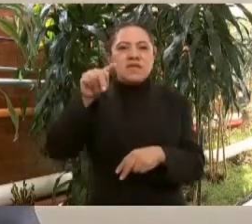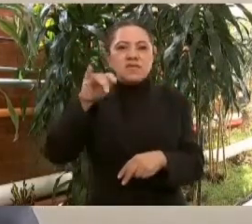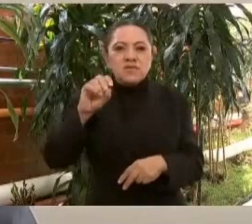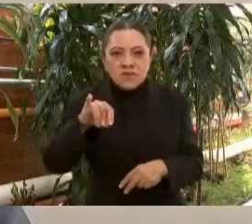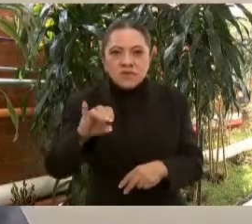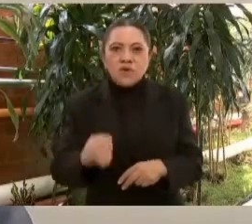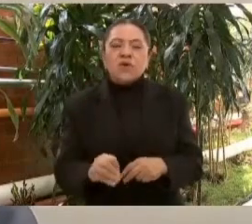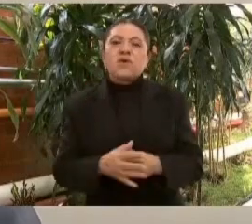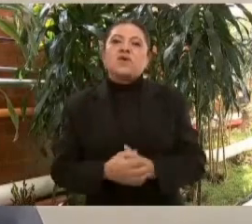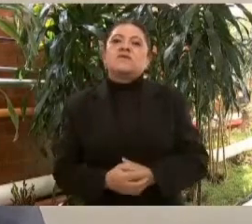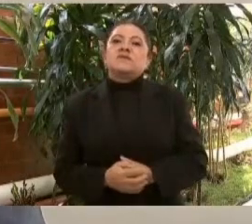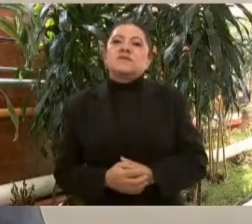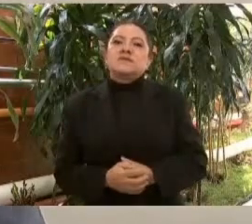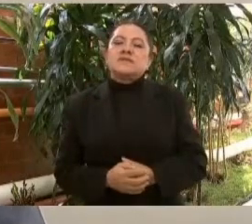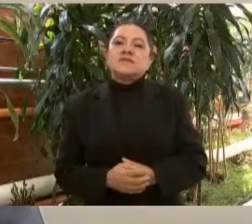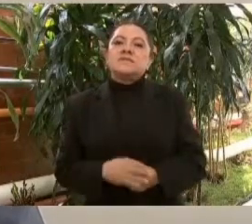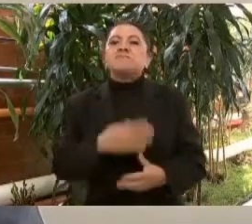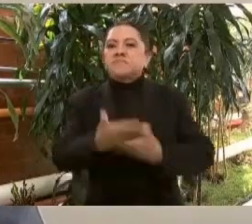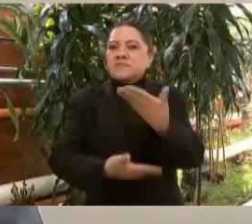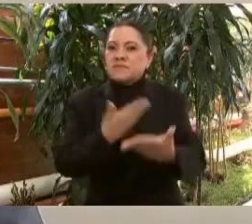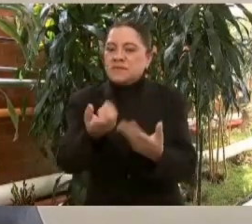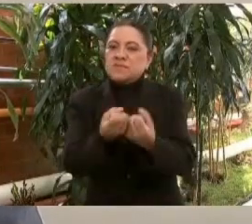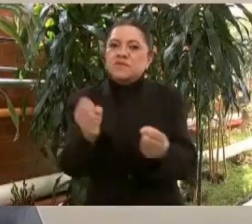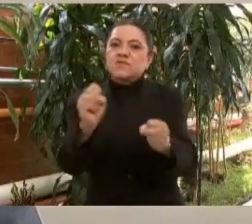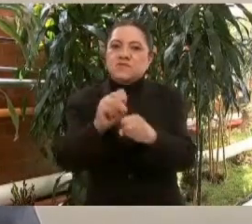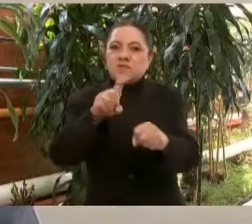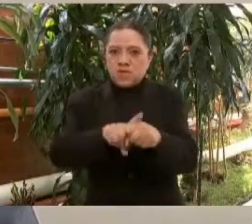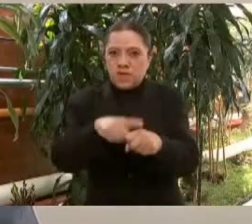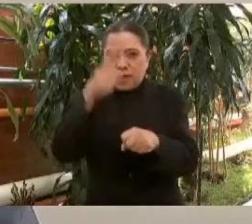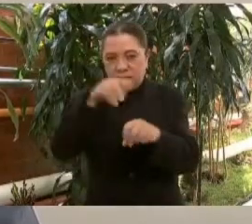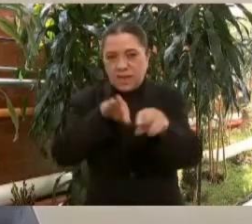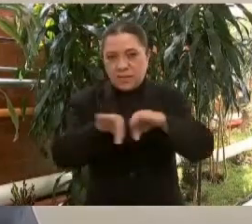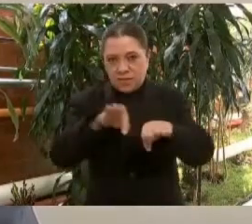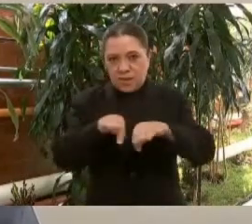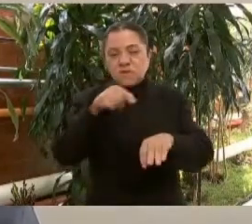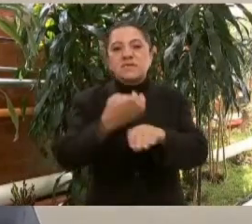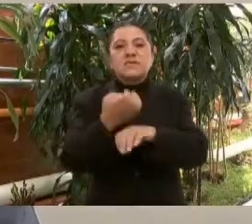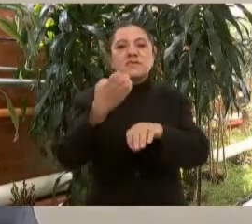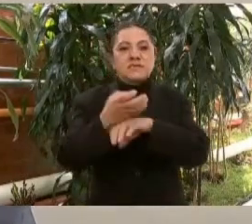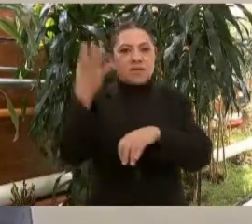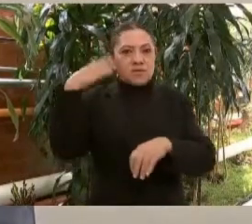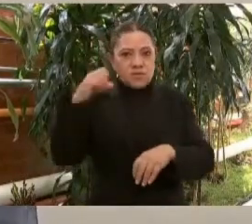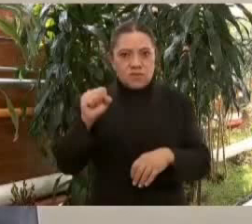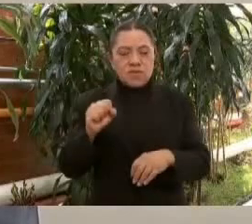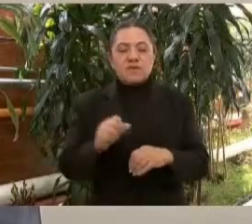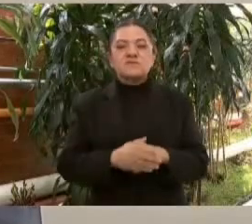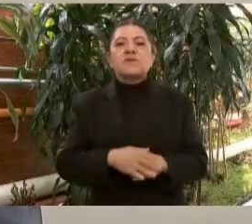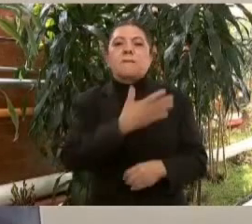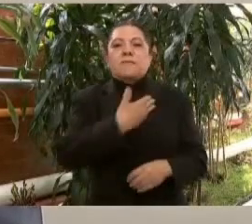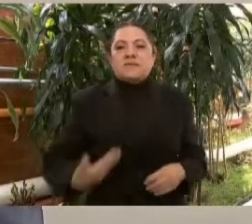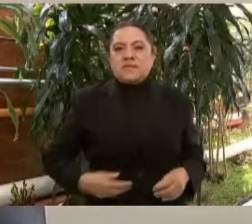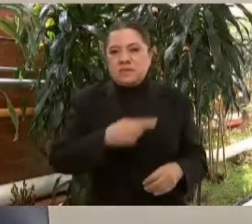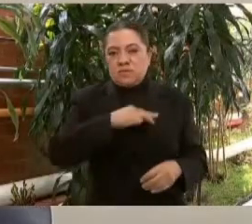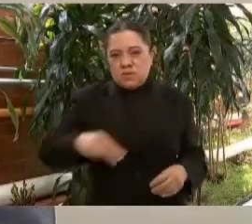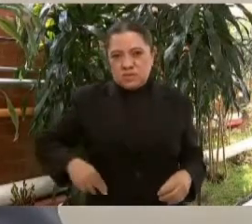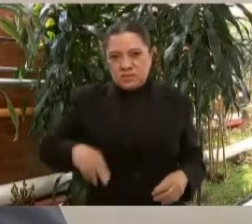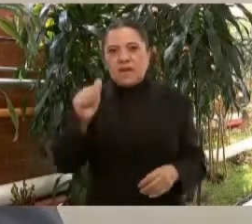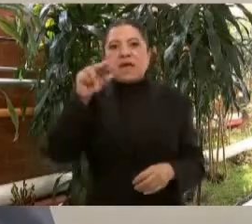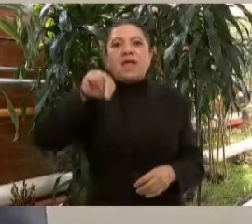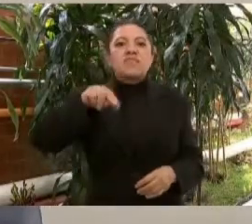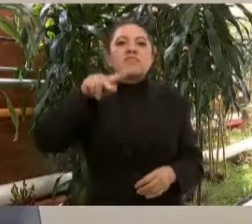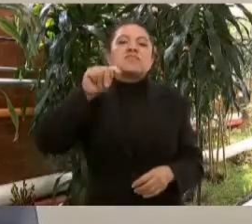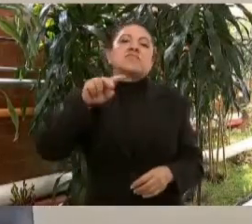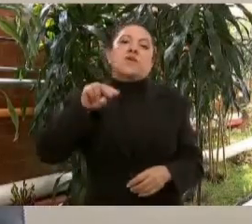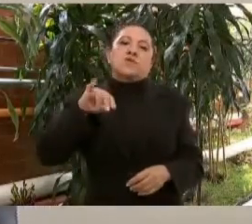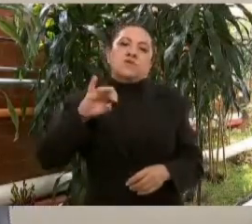Seguridad y Servicios Sociales de los Trabajadores del Estado, a Francisco Antonio Villalobos Adán, presidente municipal de